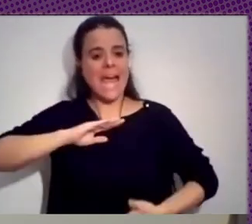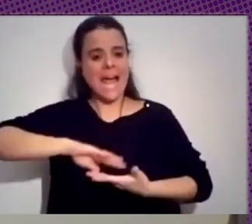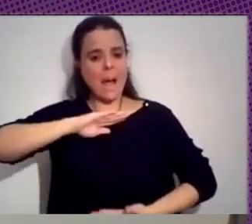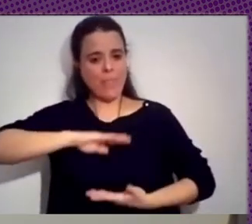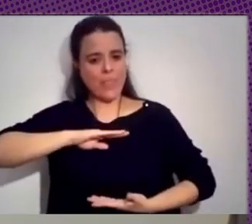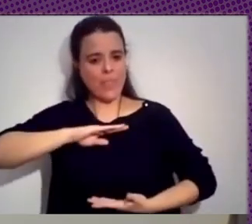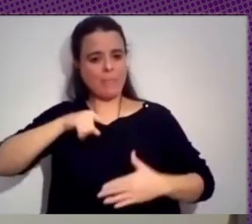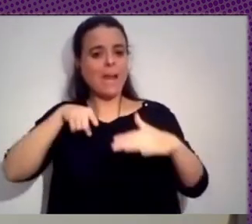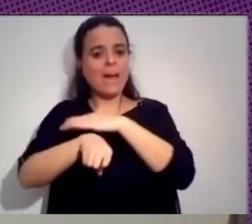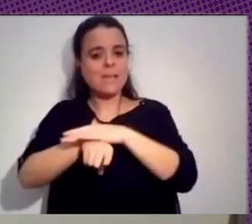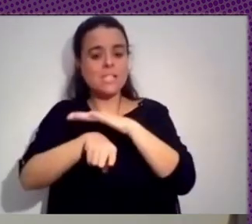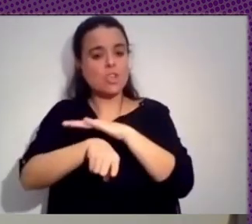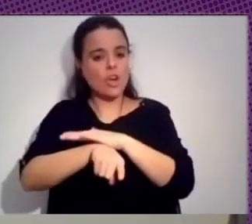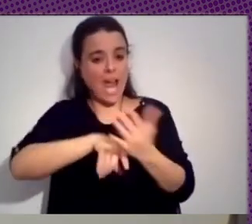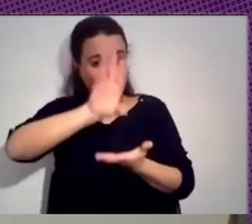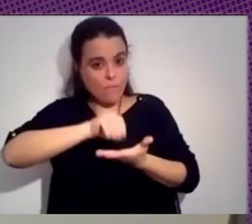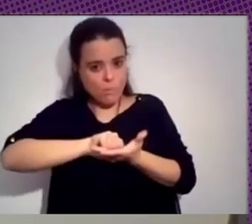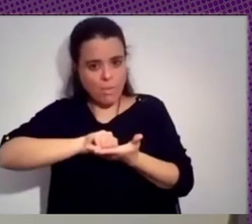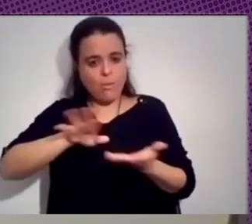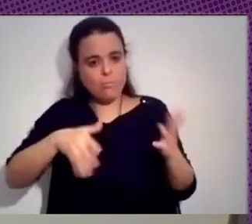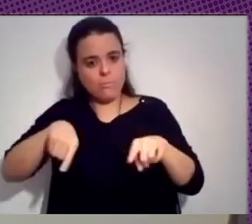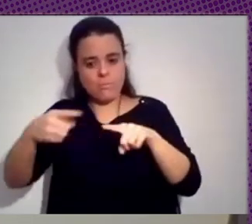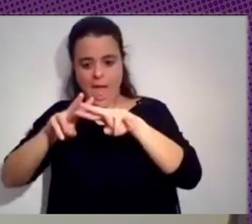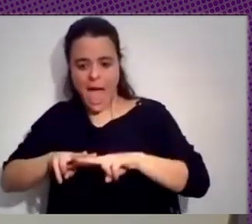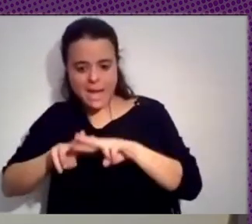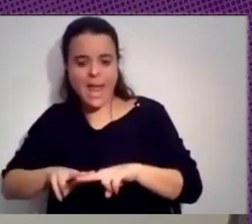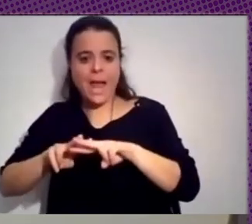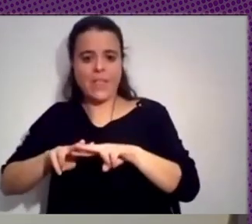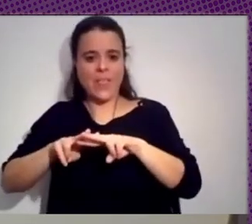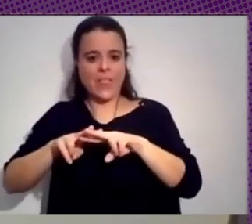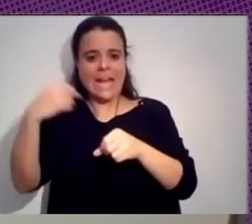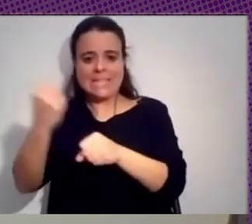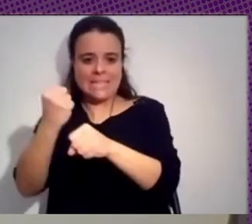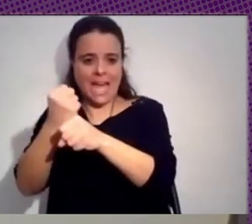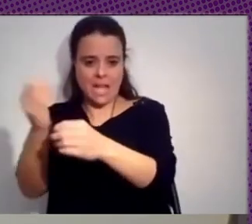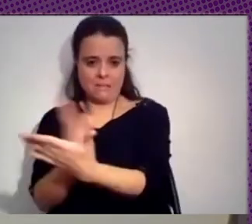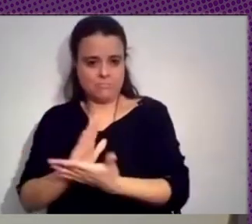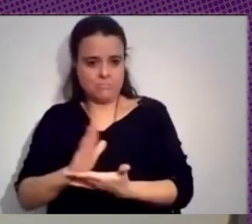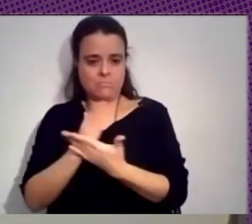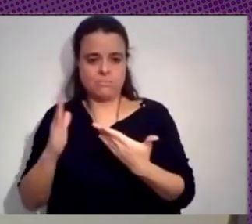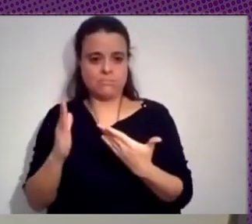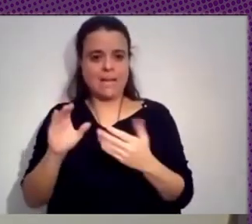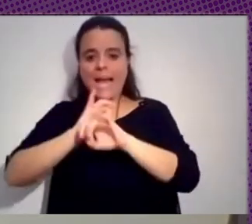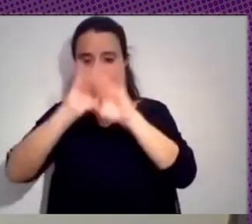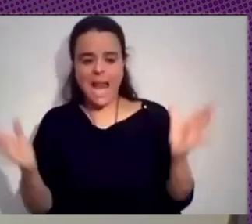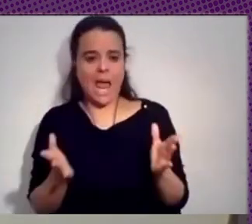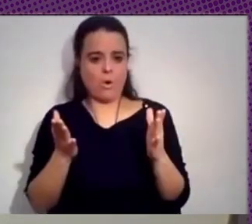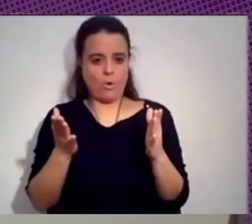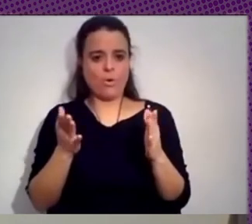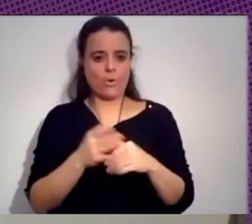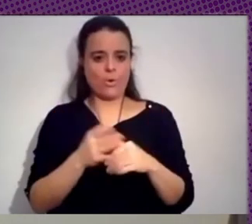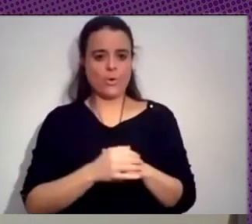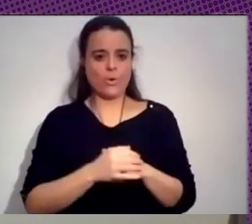gestionar toda esta información y luego hacer los análisis, poder dividir las tareas, poder dejarlo claro, documentarlo, etcétera. La